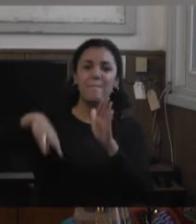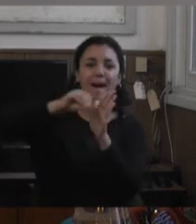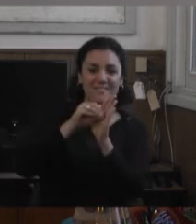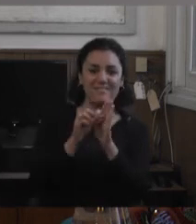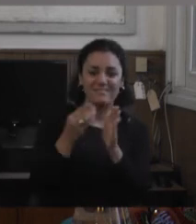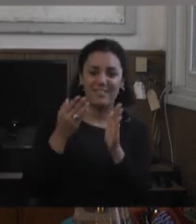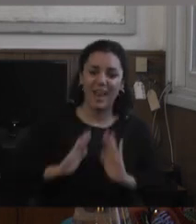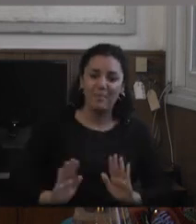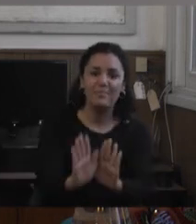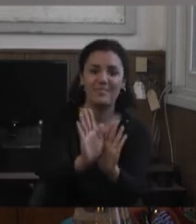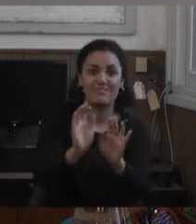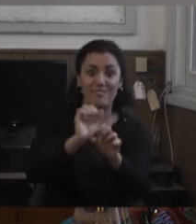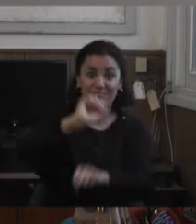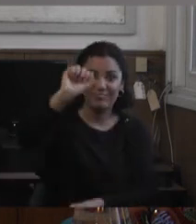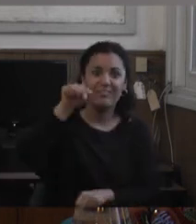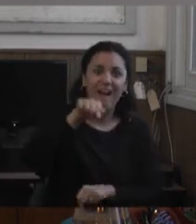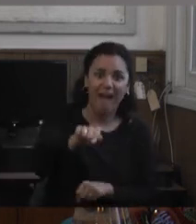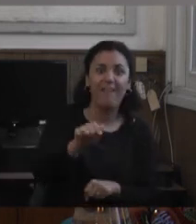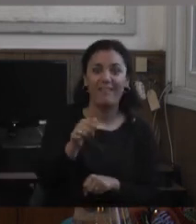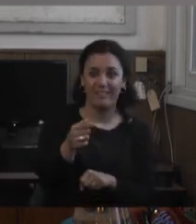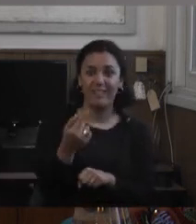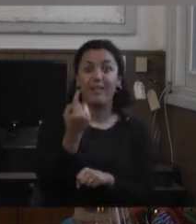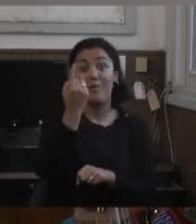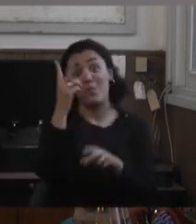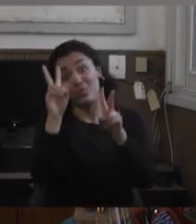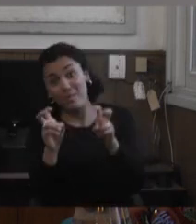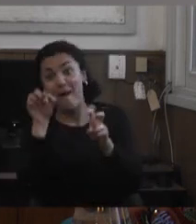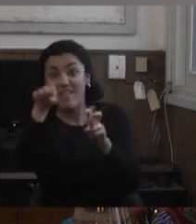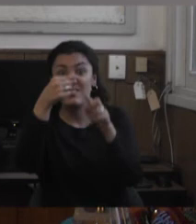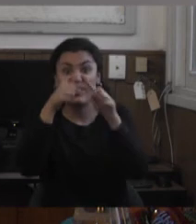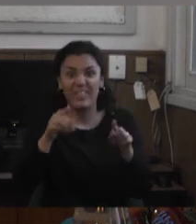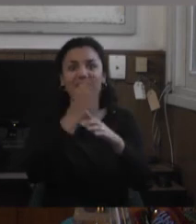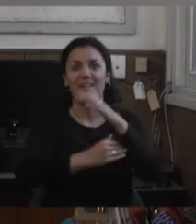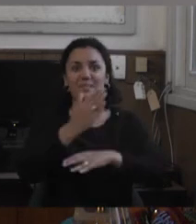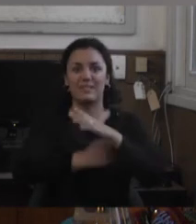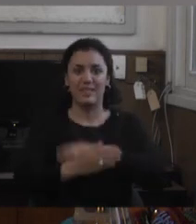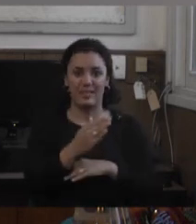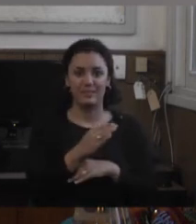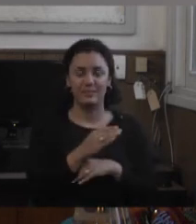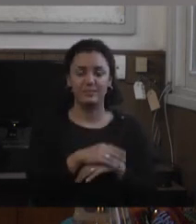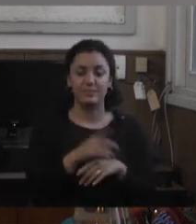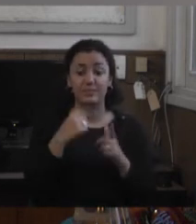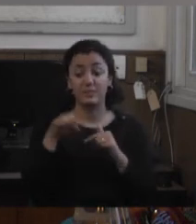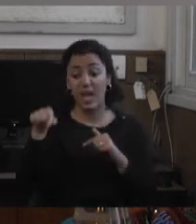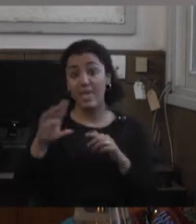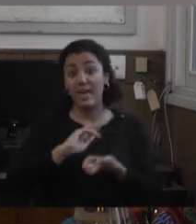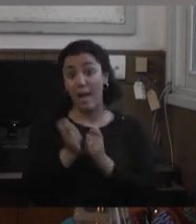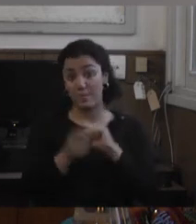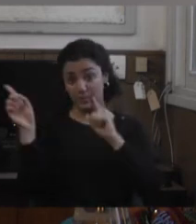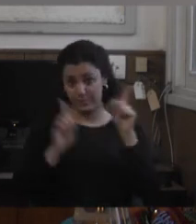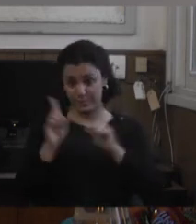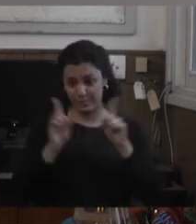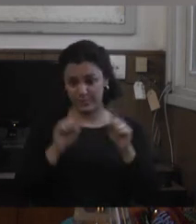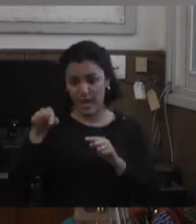donde se supone que yo tengo que hablarles y enseñarles qué es la discapacidad eso sería desde la cátedra en mi universidad